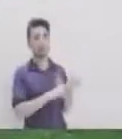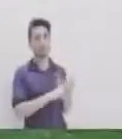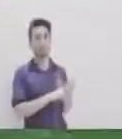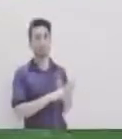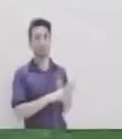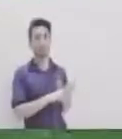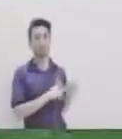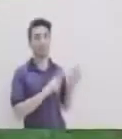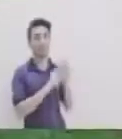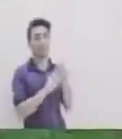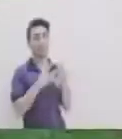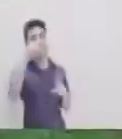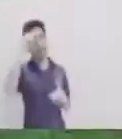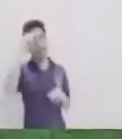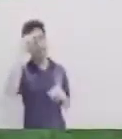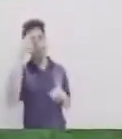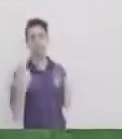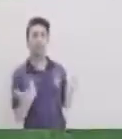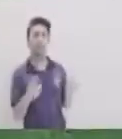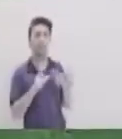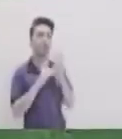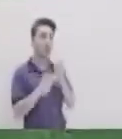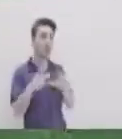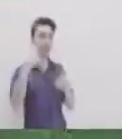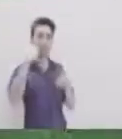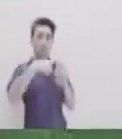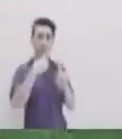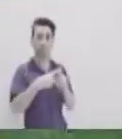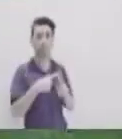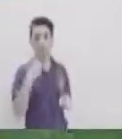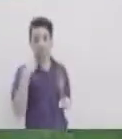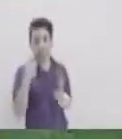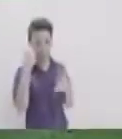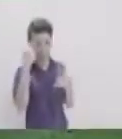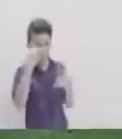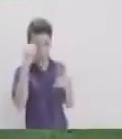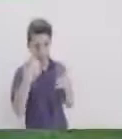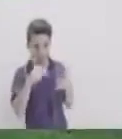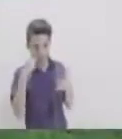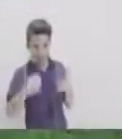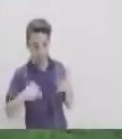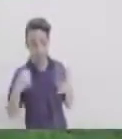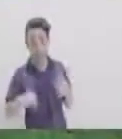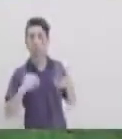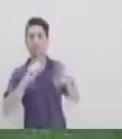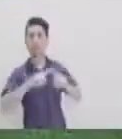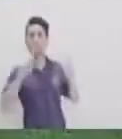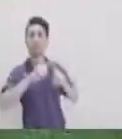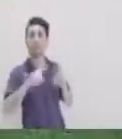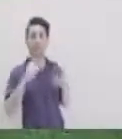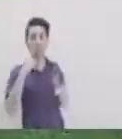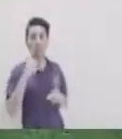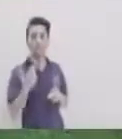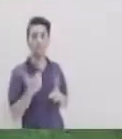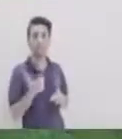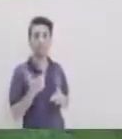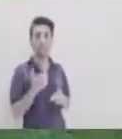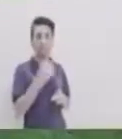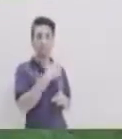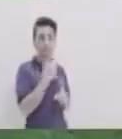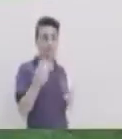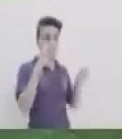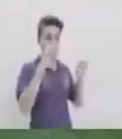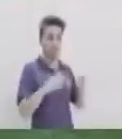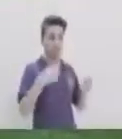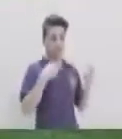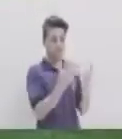Totalmente Un líder negativo Y un líder positivo ¿Verdad? Son esas cualidades Diferentes Las cuales Podemos diferenciar En las